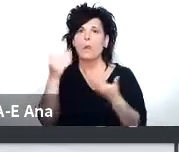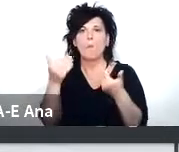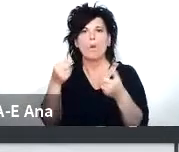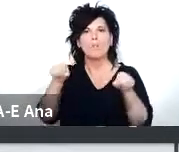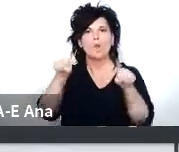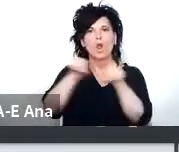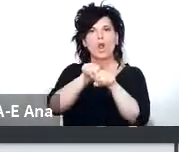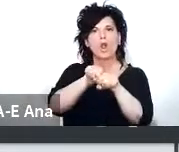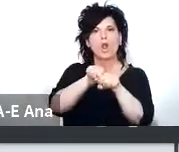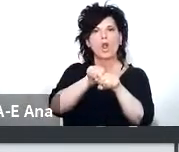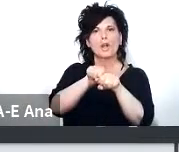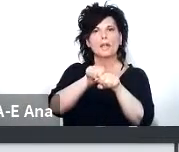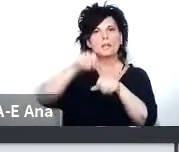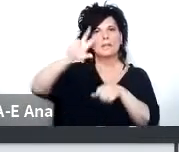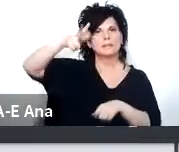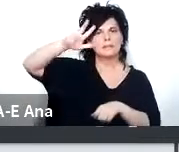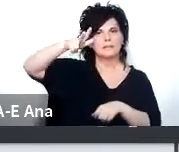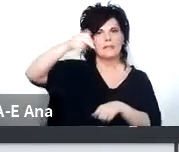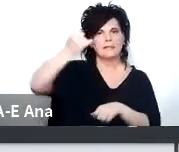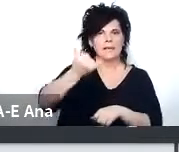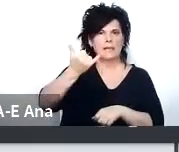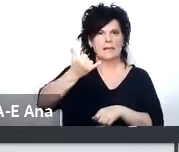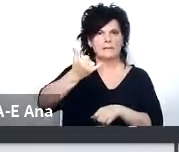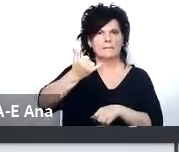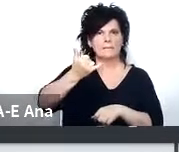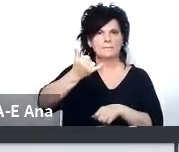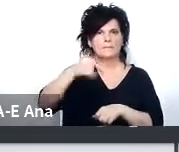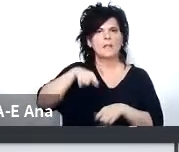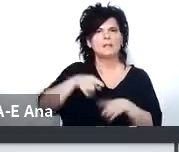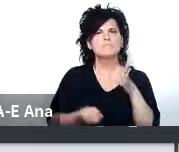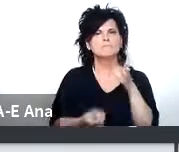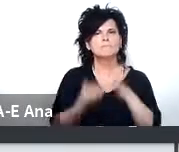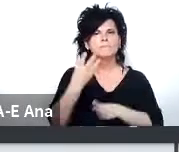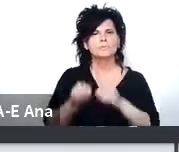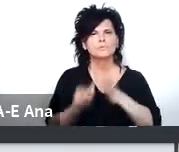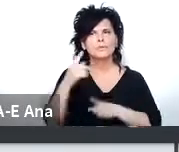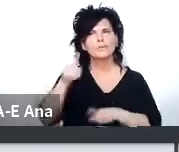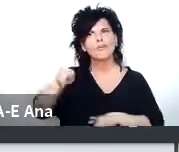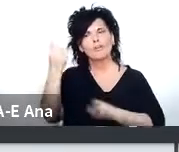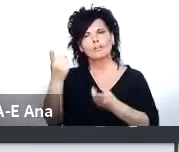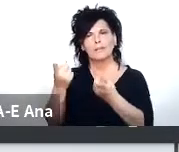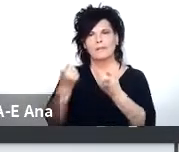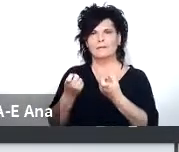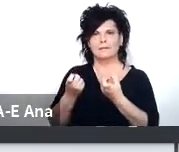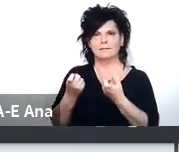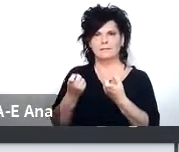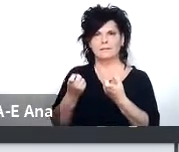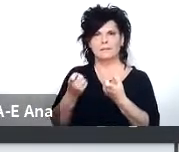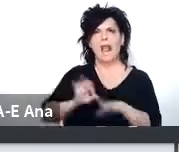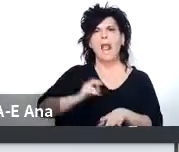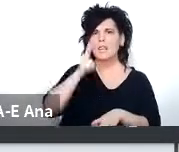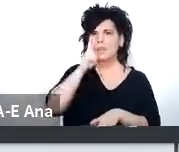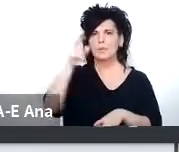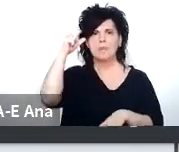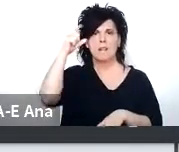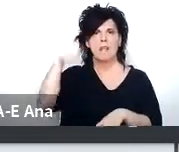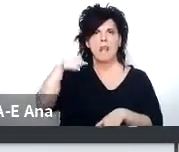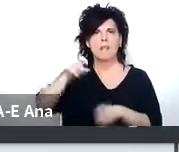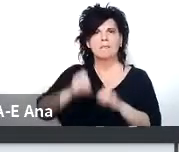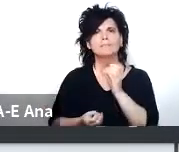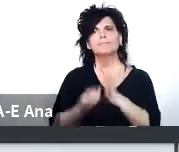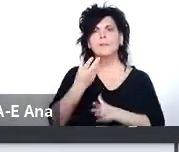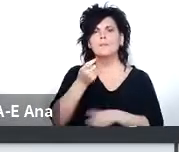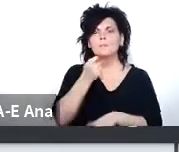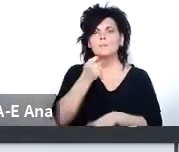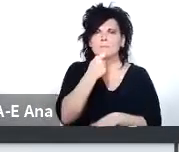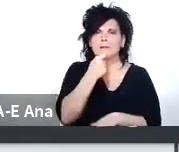satelital ahora empezaron a surgir como les dije otras necesidades en 2010 se empiezan por ejemplo